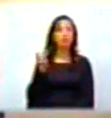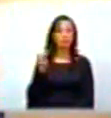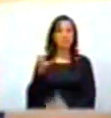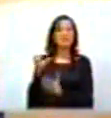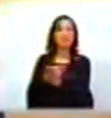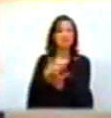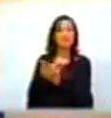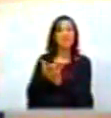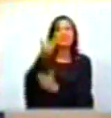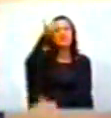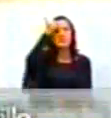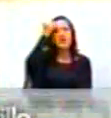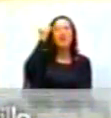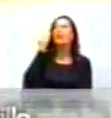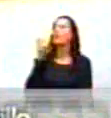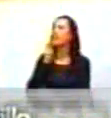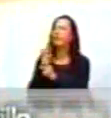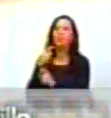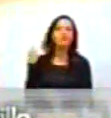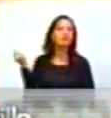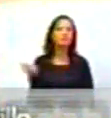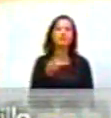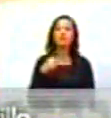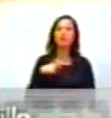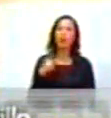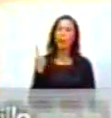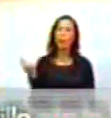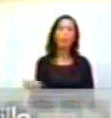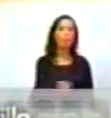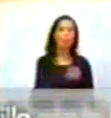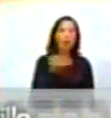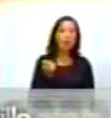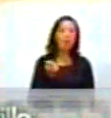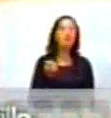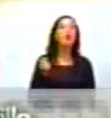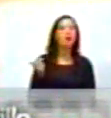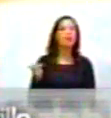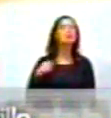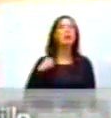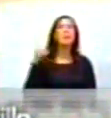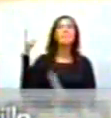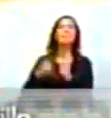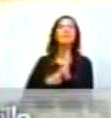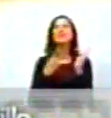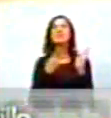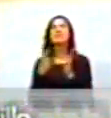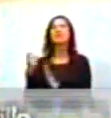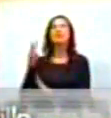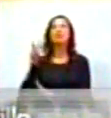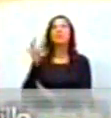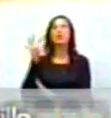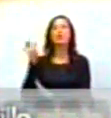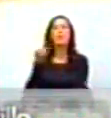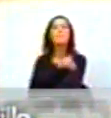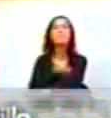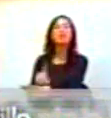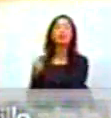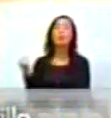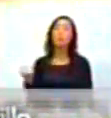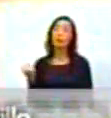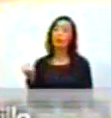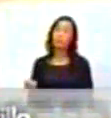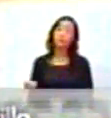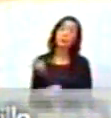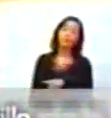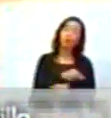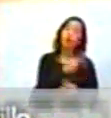sabemos que son difíciles de conseguir, porque son muy escasos. Y por ahí se consiguió 1.679 millones de pesos. Y en el